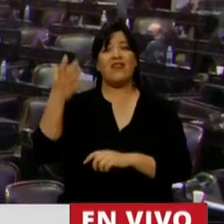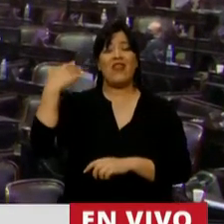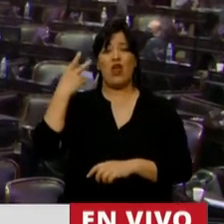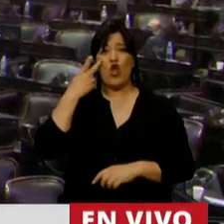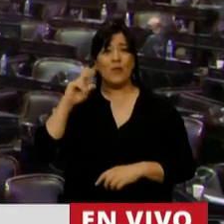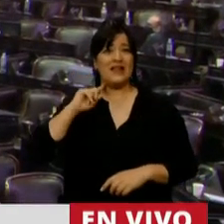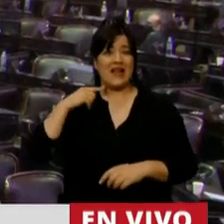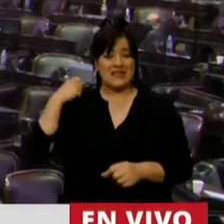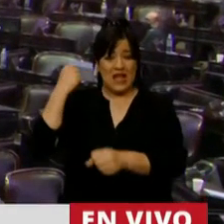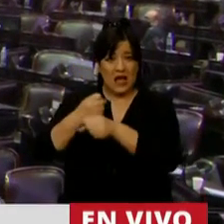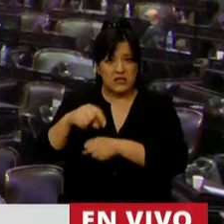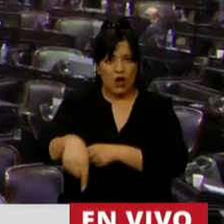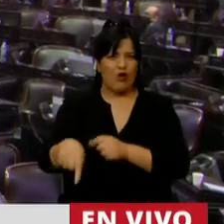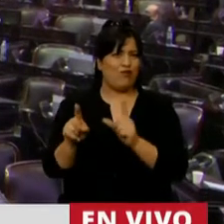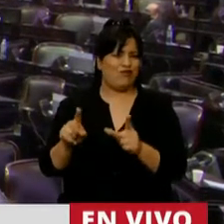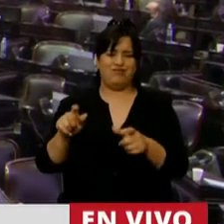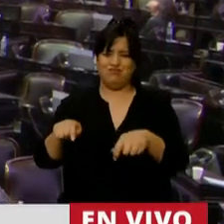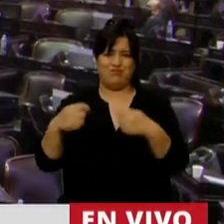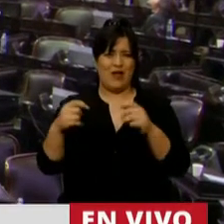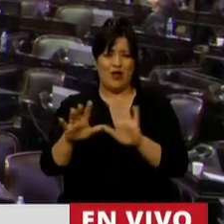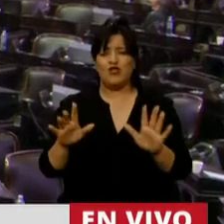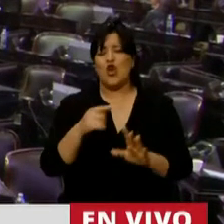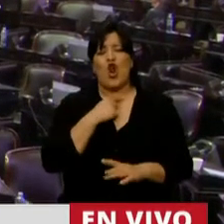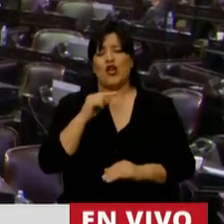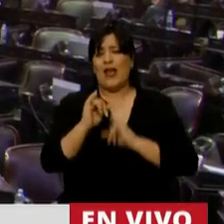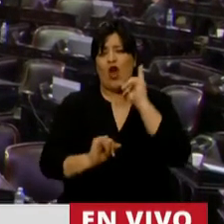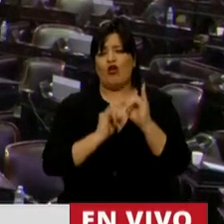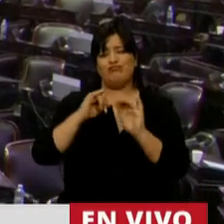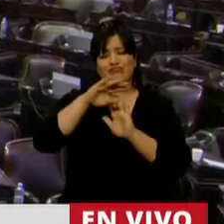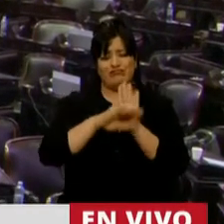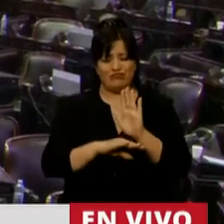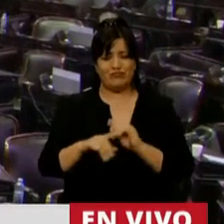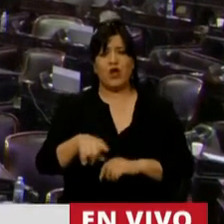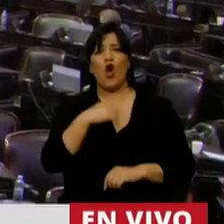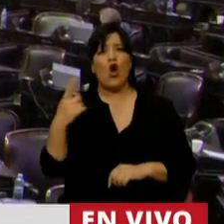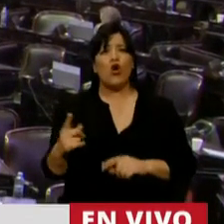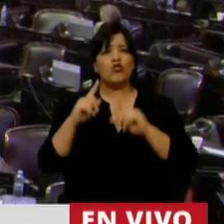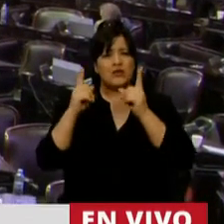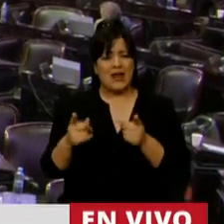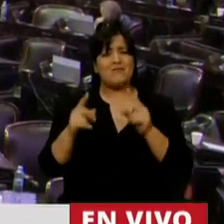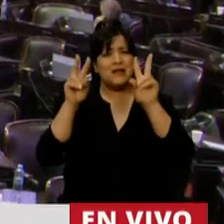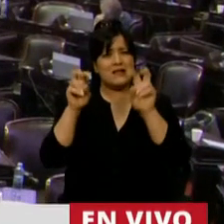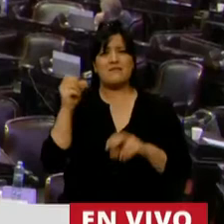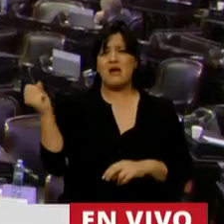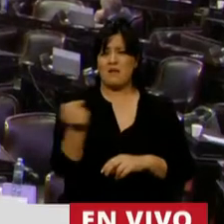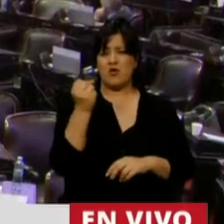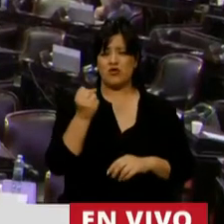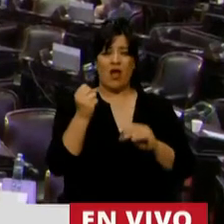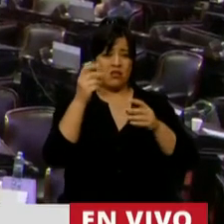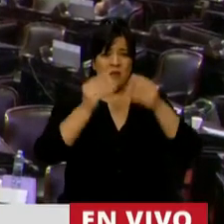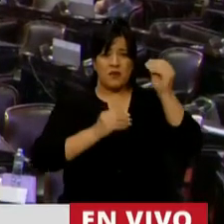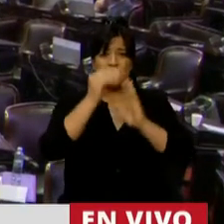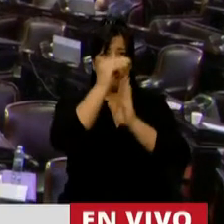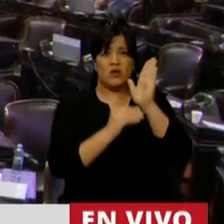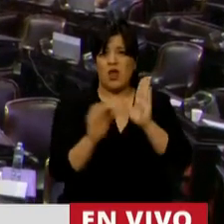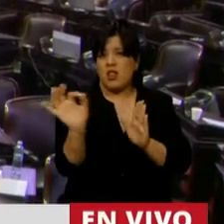adelante. De manera tal de que me obvio a hacer esas caracterizaciones. Otra caracterización importante y ausente en el presupuesto es el